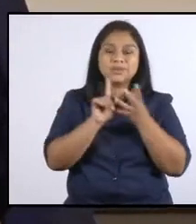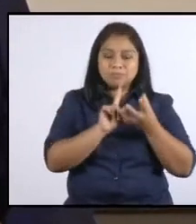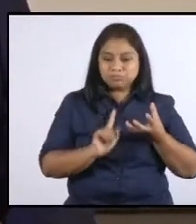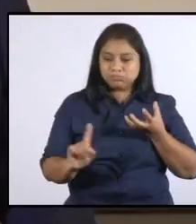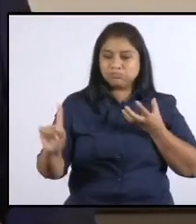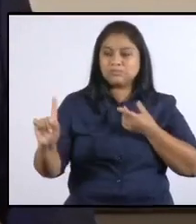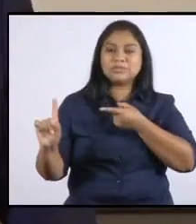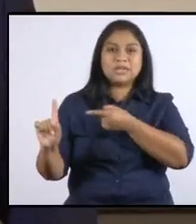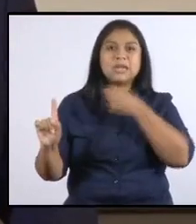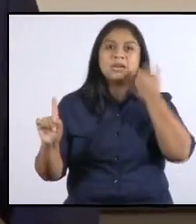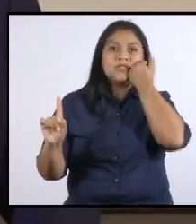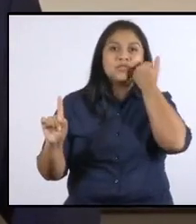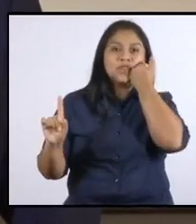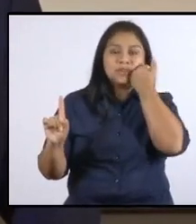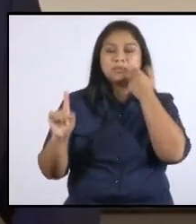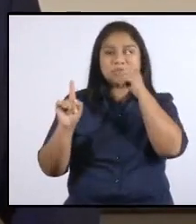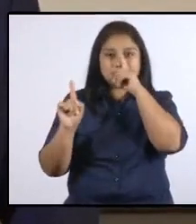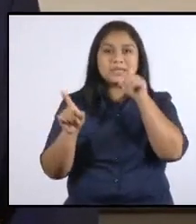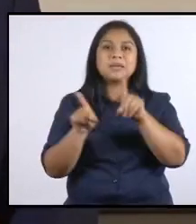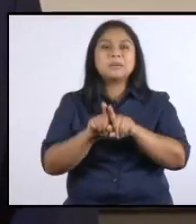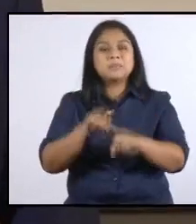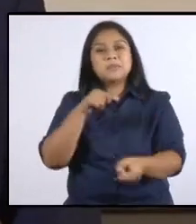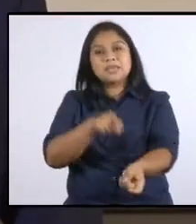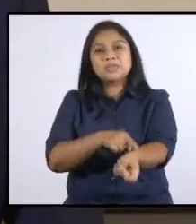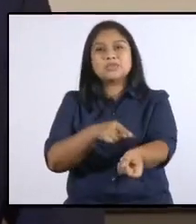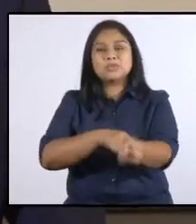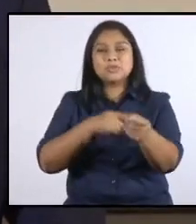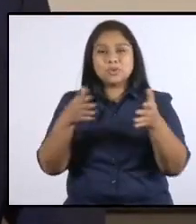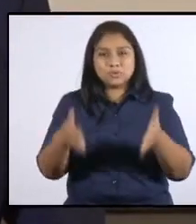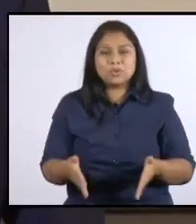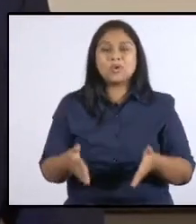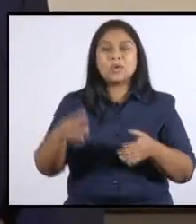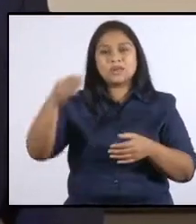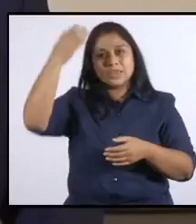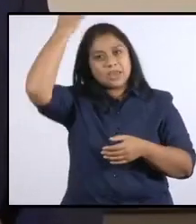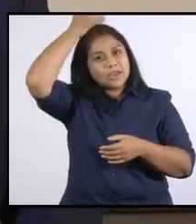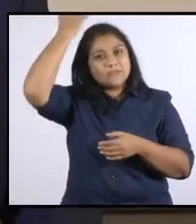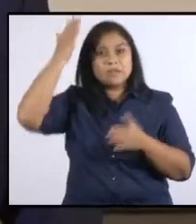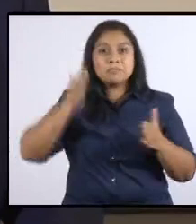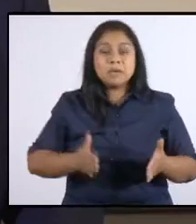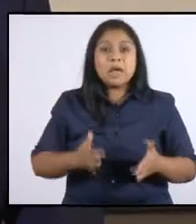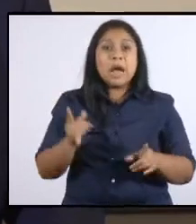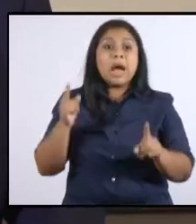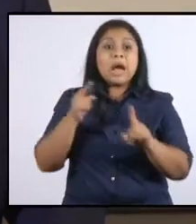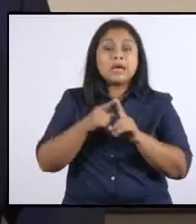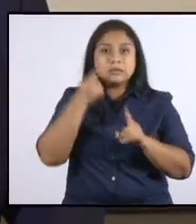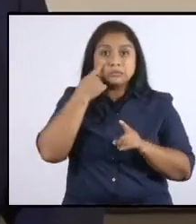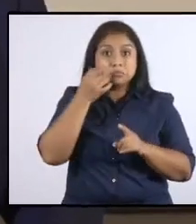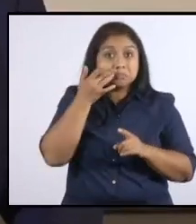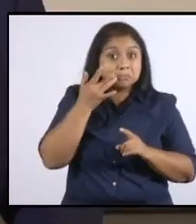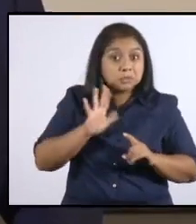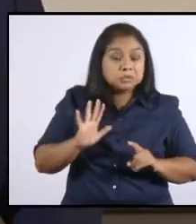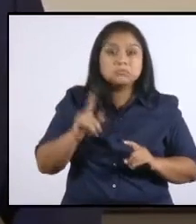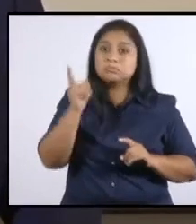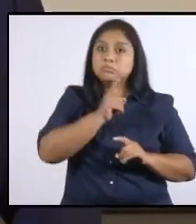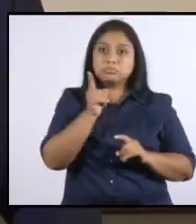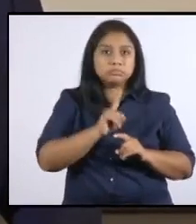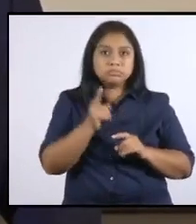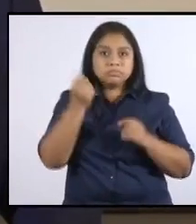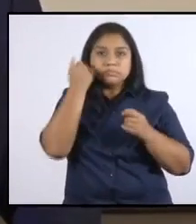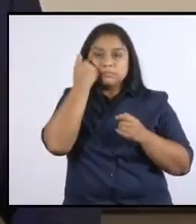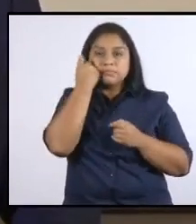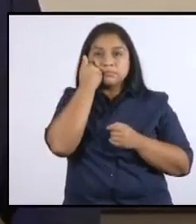enfermos, personal médico y enfermería de dicha sala, hasta comprobar que no estén infectados. Y con el ánimo de prevenir